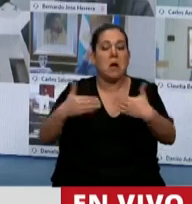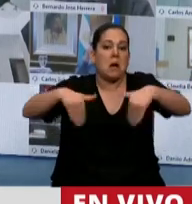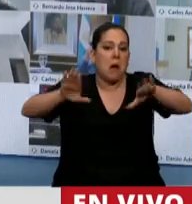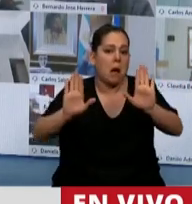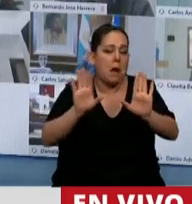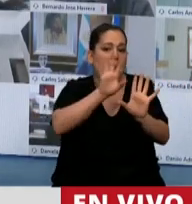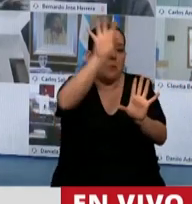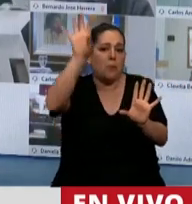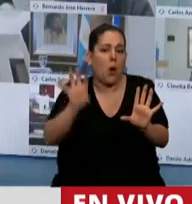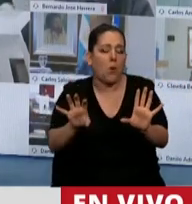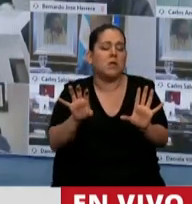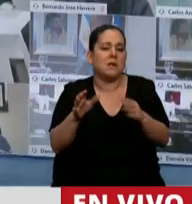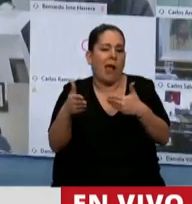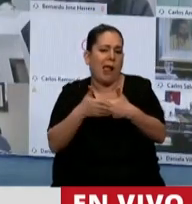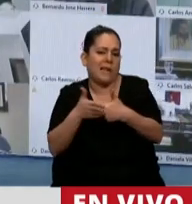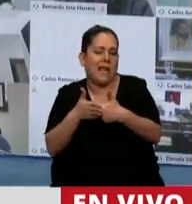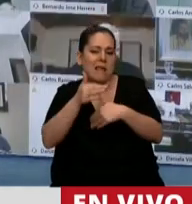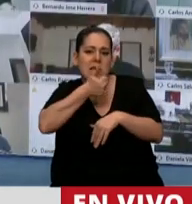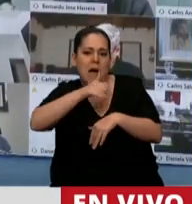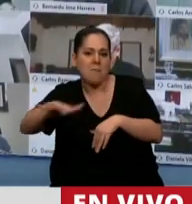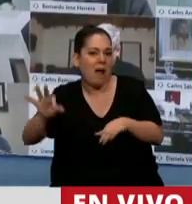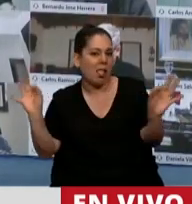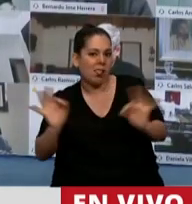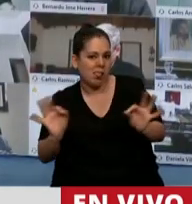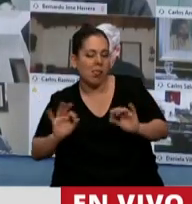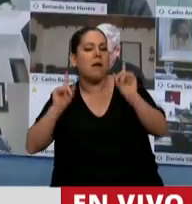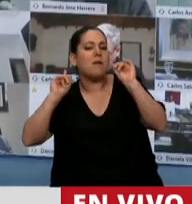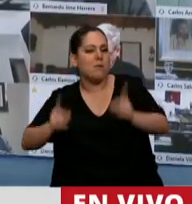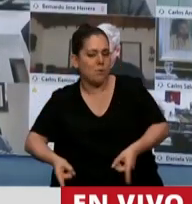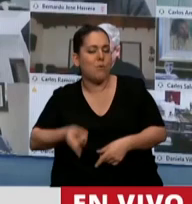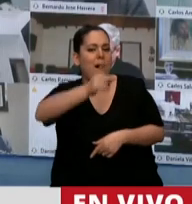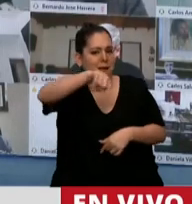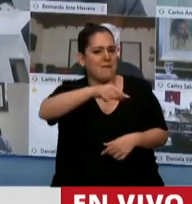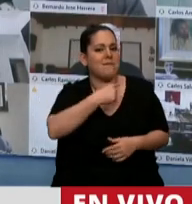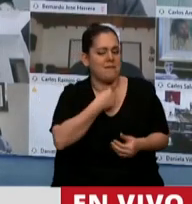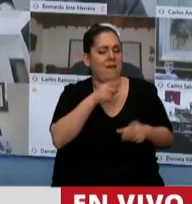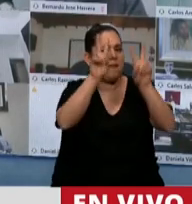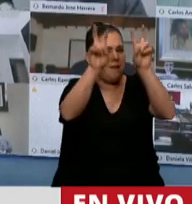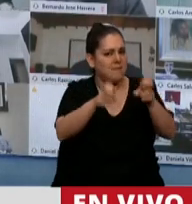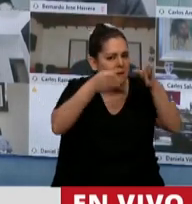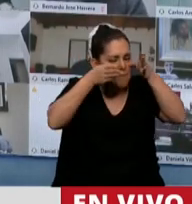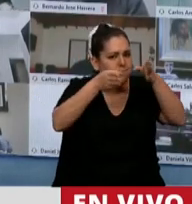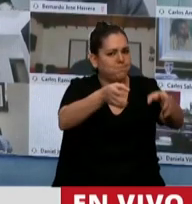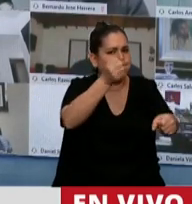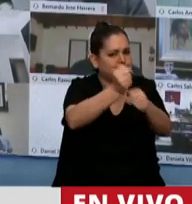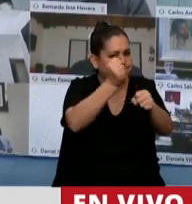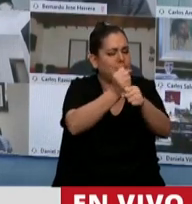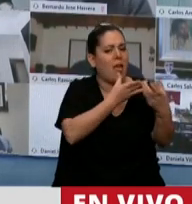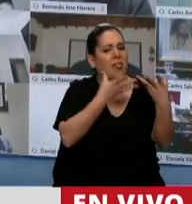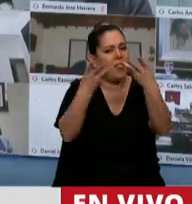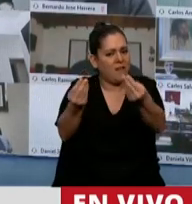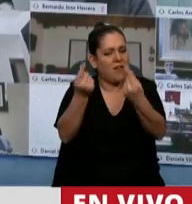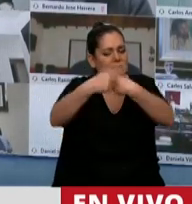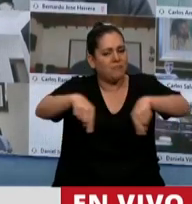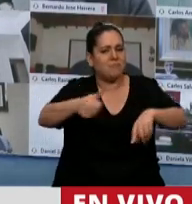provincias con litoral marítimo han tenido esta vocación de trabajar el tema y esta vocación por la defensa de